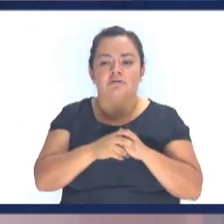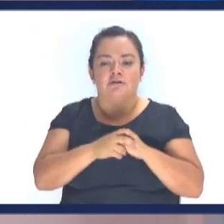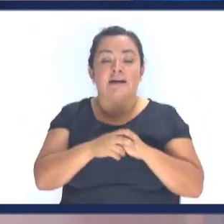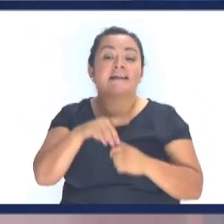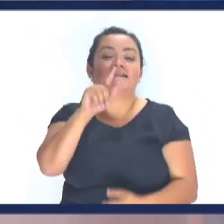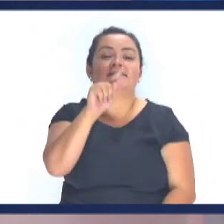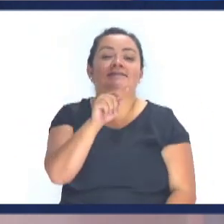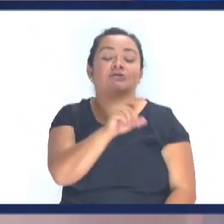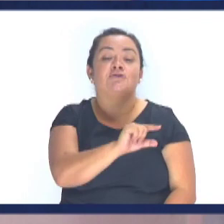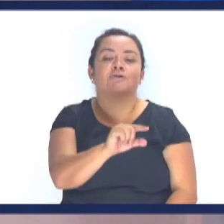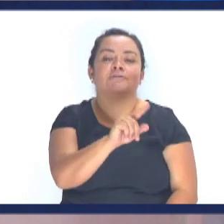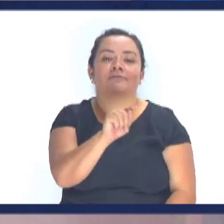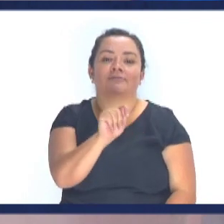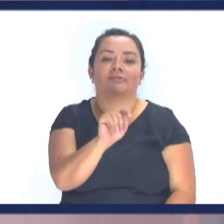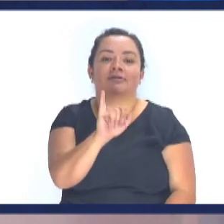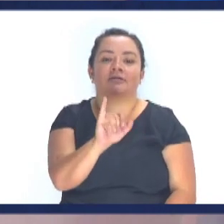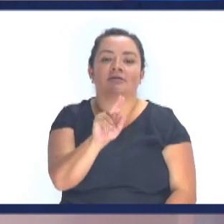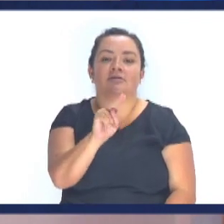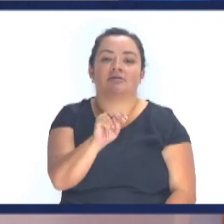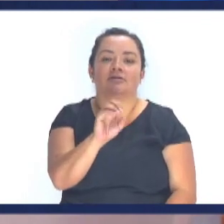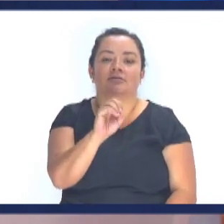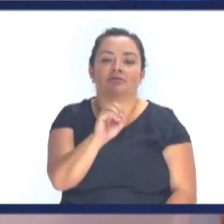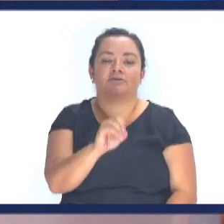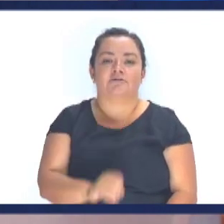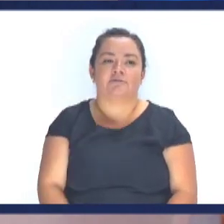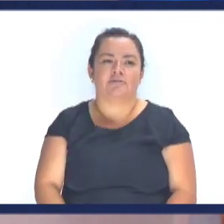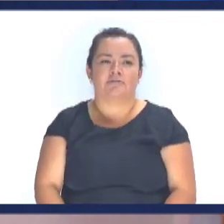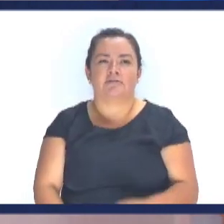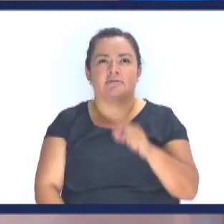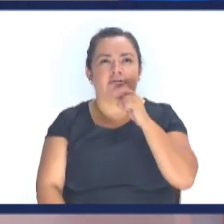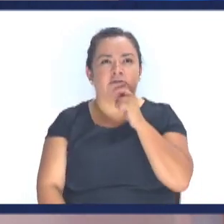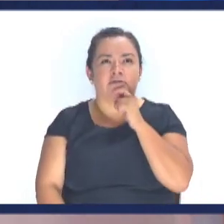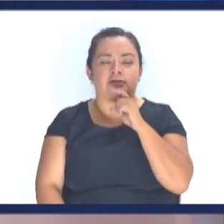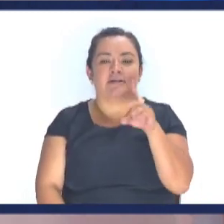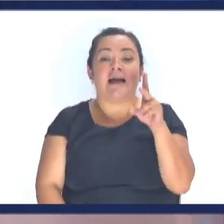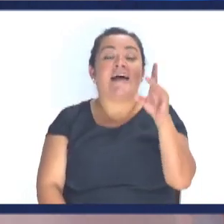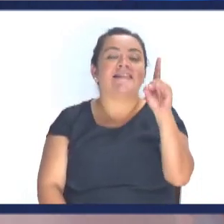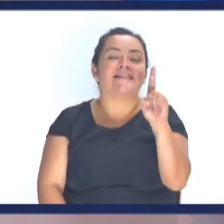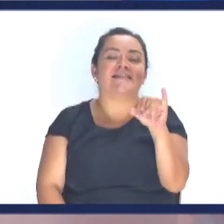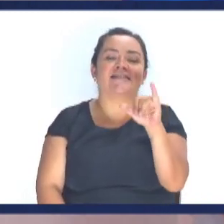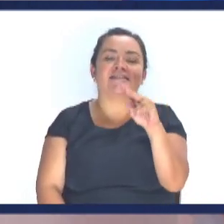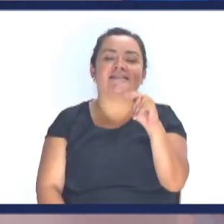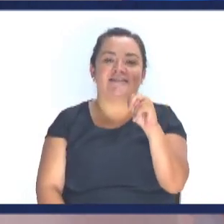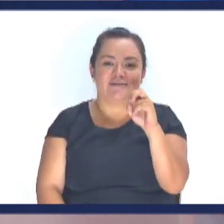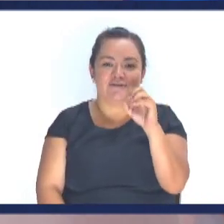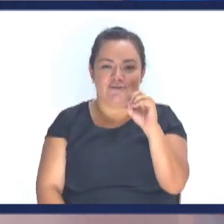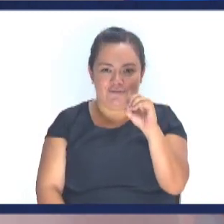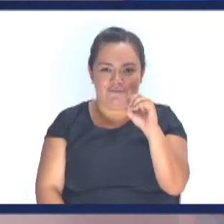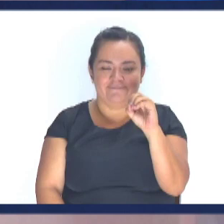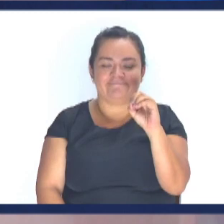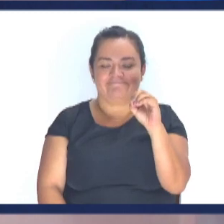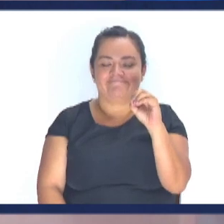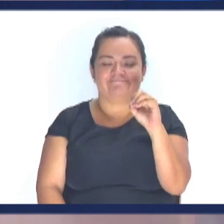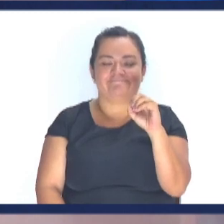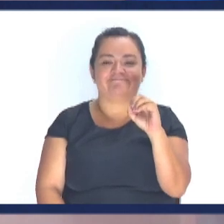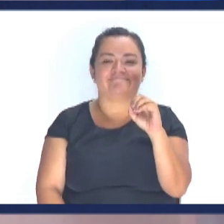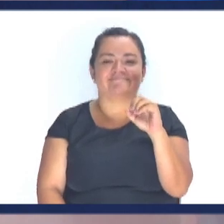¿Cómo se llama el perro? ¿Cómo se llamaba? ¿De quién era un perro Que se llamaba Dino? De Pedro Pica Piedra